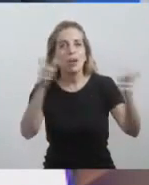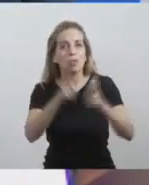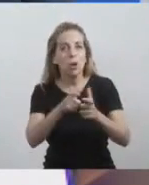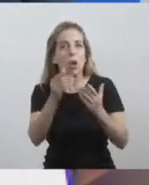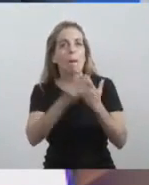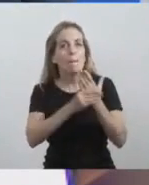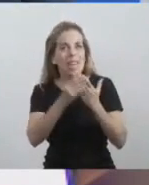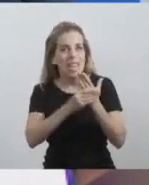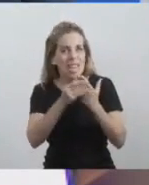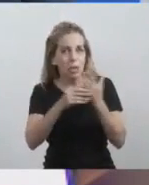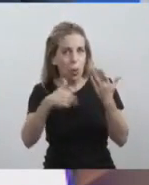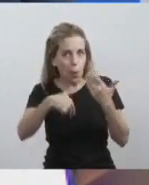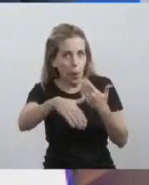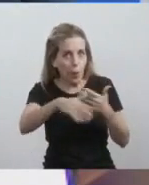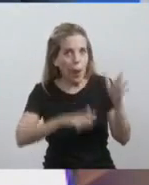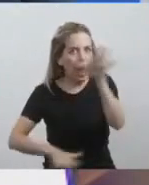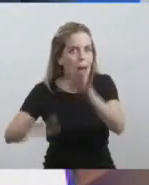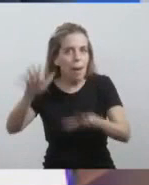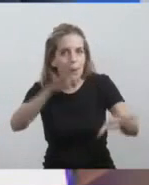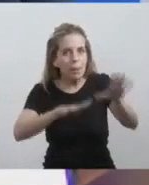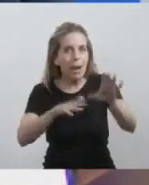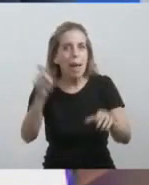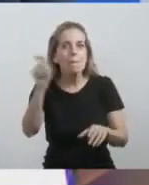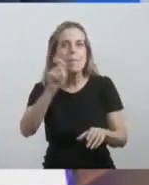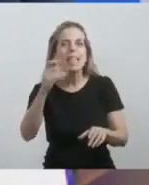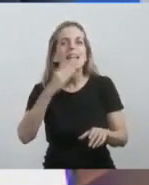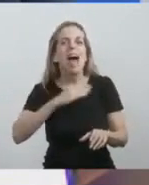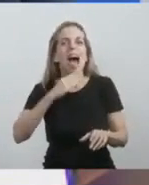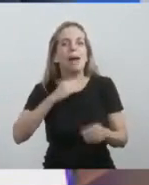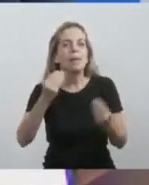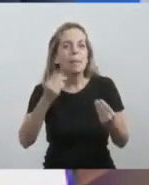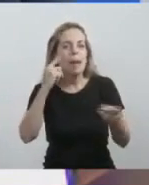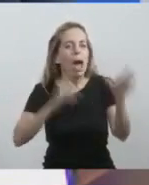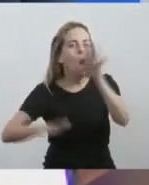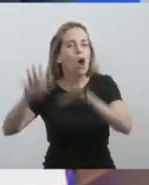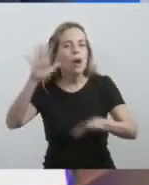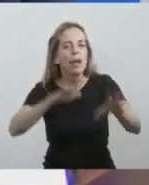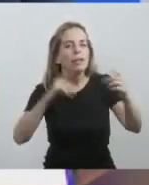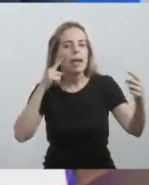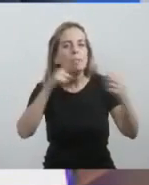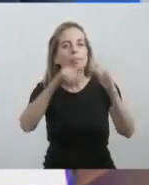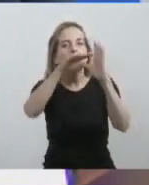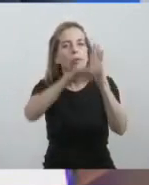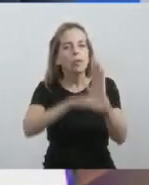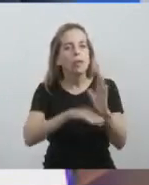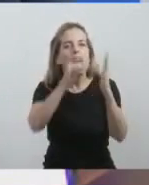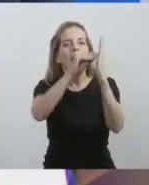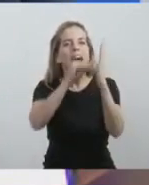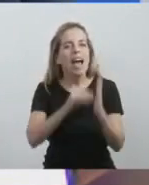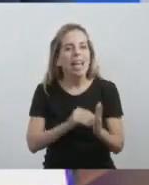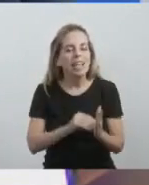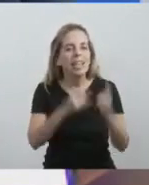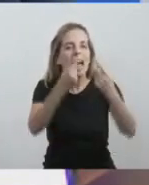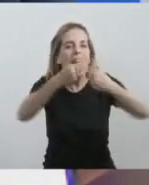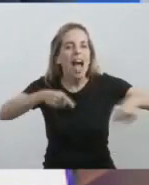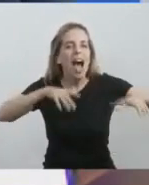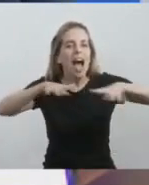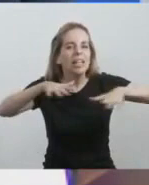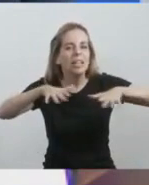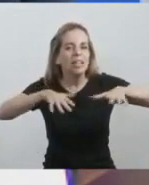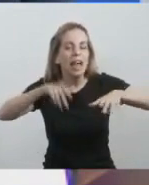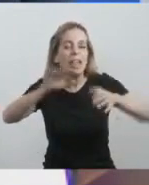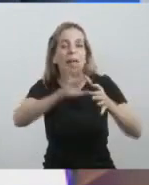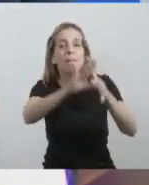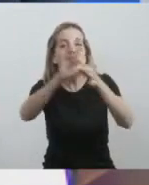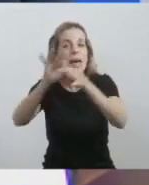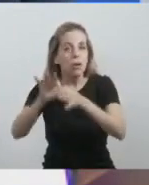realizar en abril para la tomada de decisiones sobre la agenda y modalidad de las negociaciones externas de Mercosur y